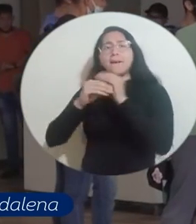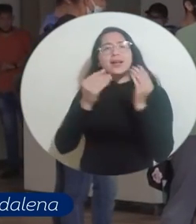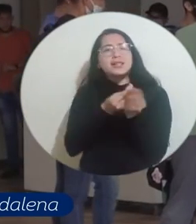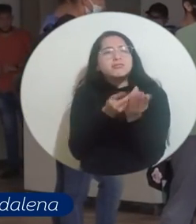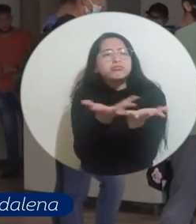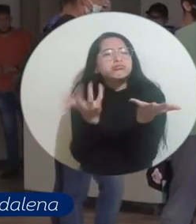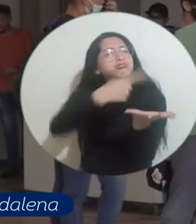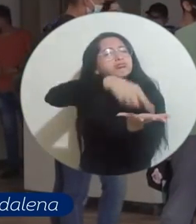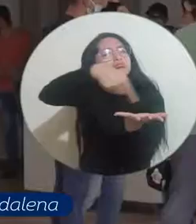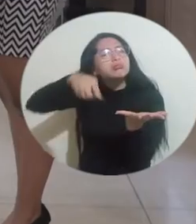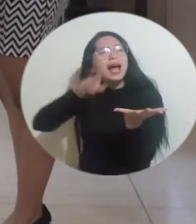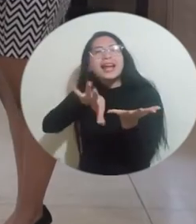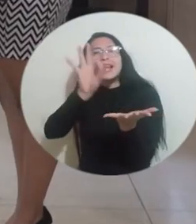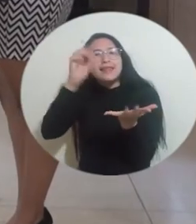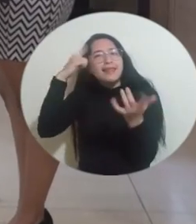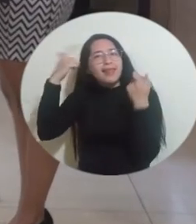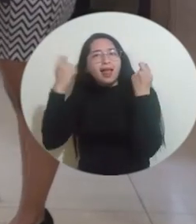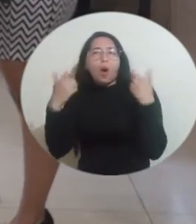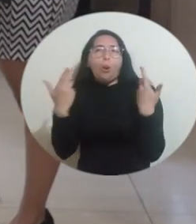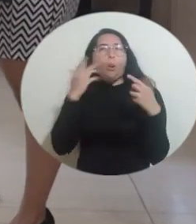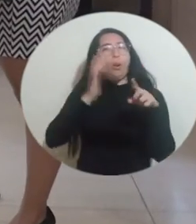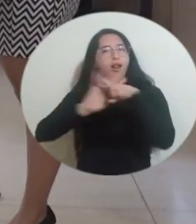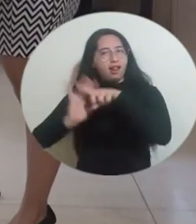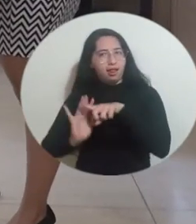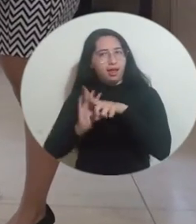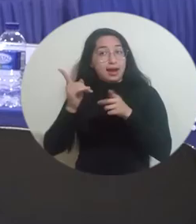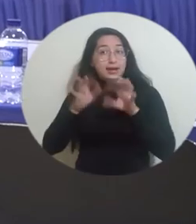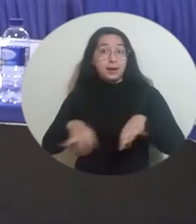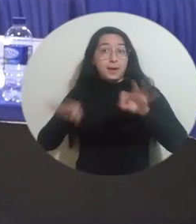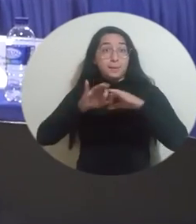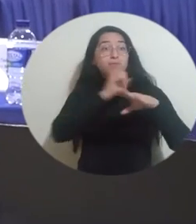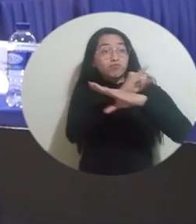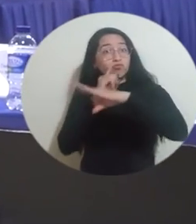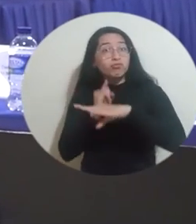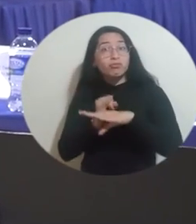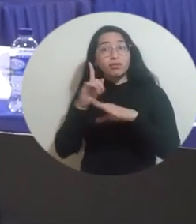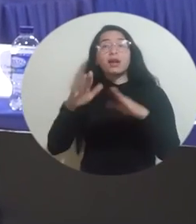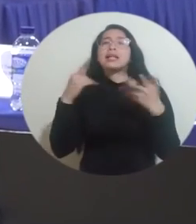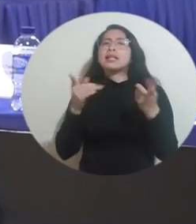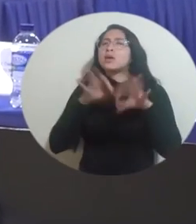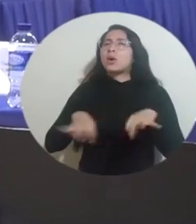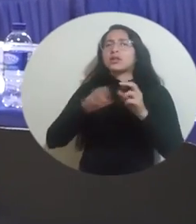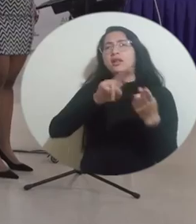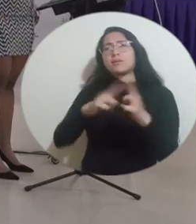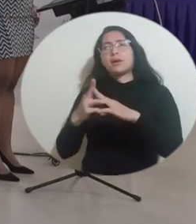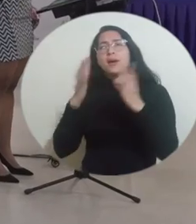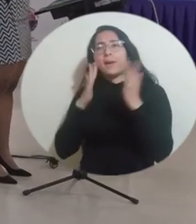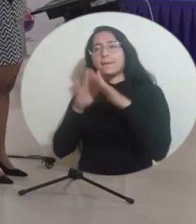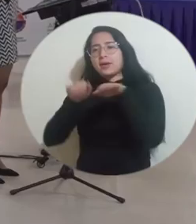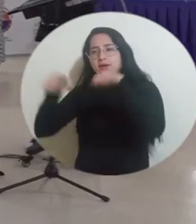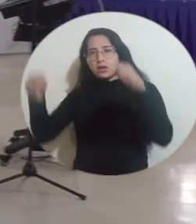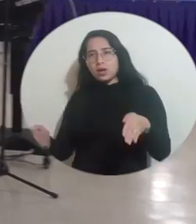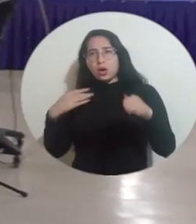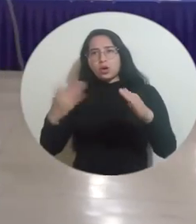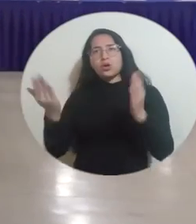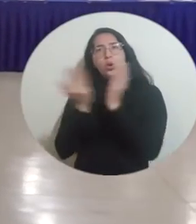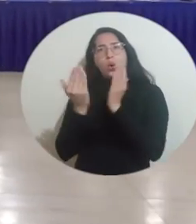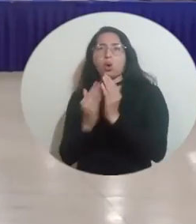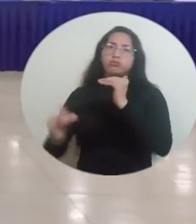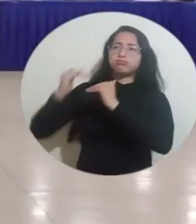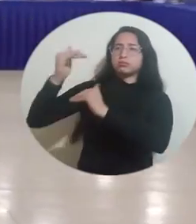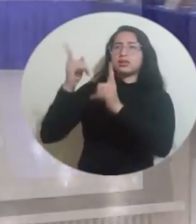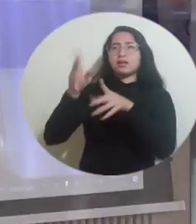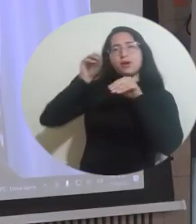estrategia vamos a seleccionar. Estas estrategias interinstitucionales para fortalecer el bilingüismo hacen parte de la misión de la Mesa Educación